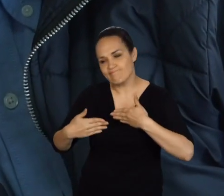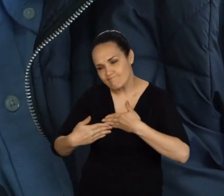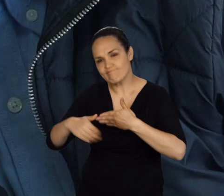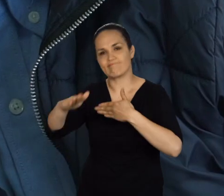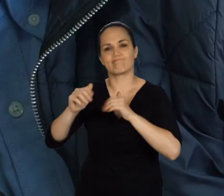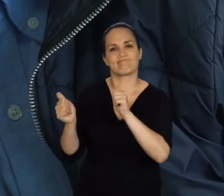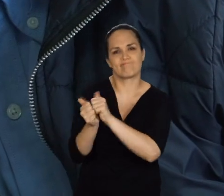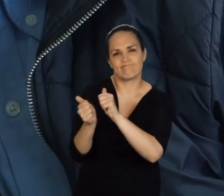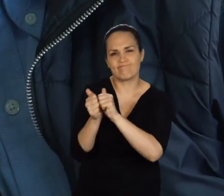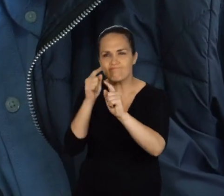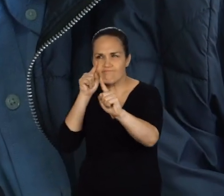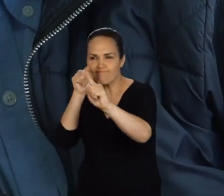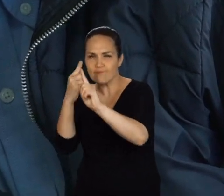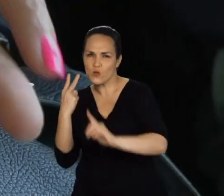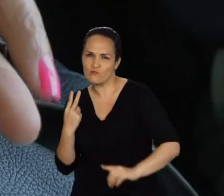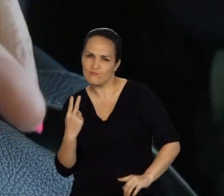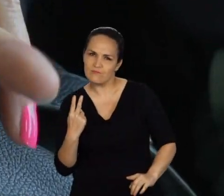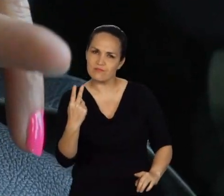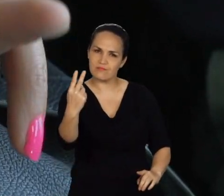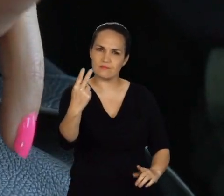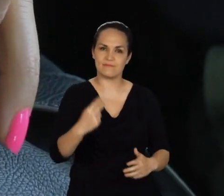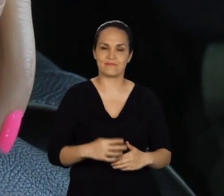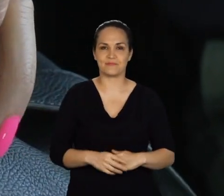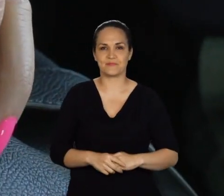mutuos para todo absolutamente.